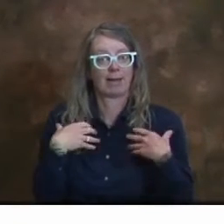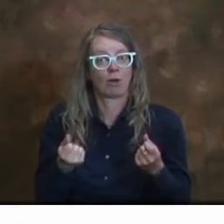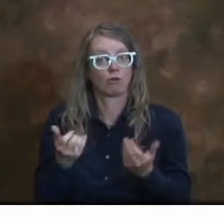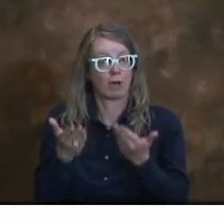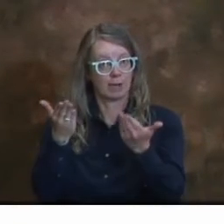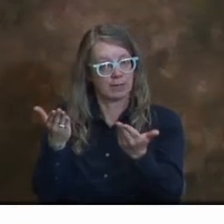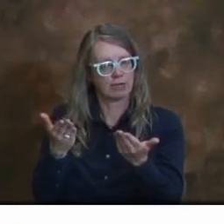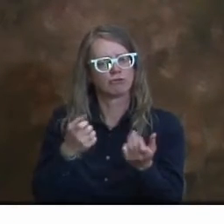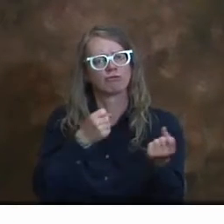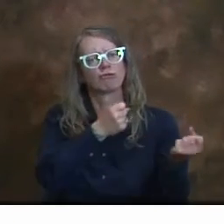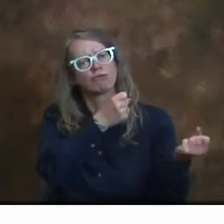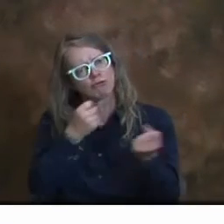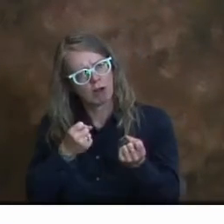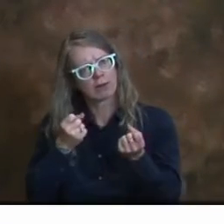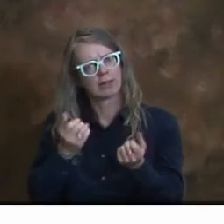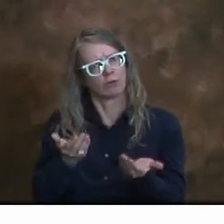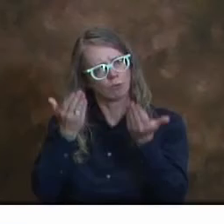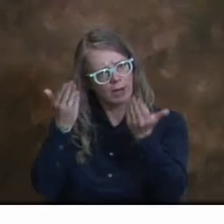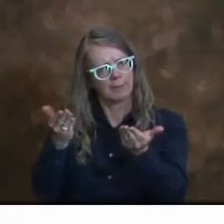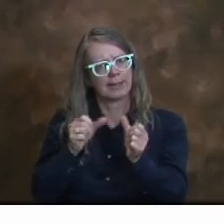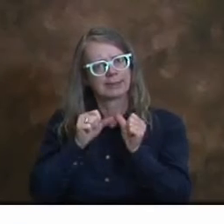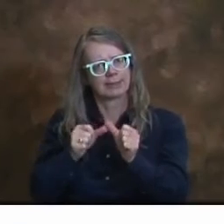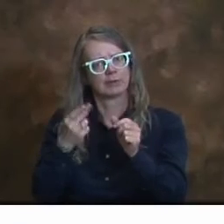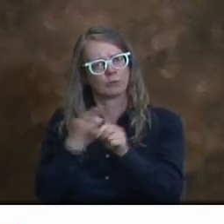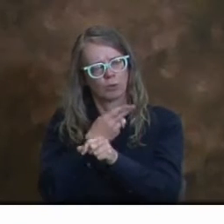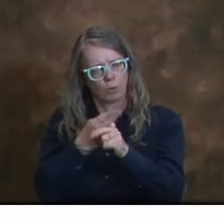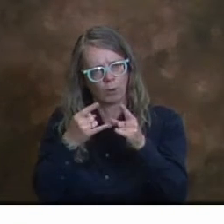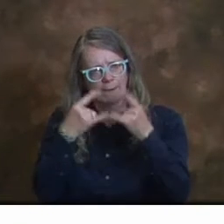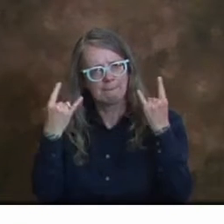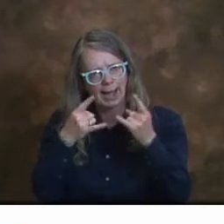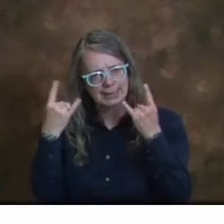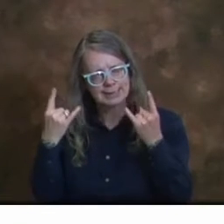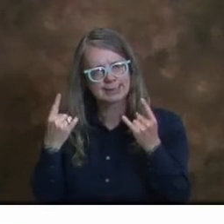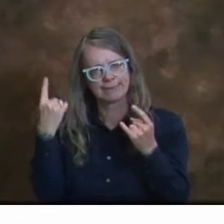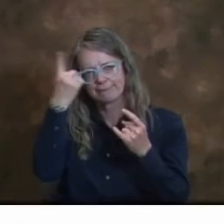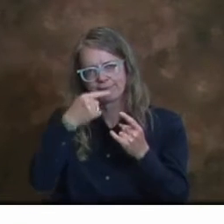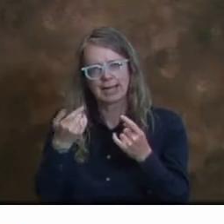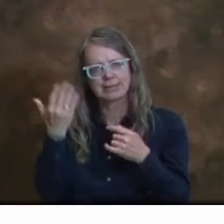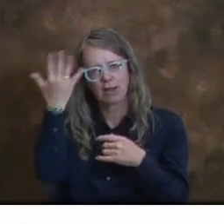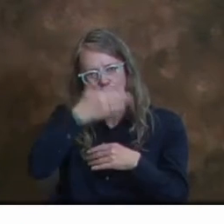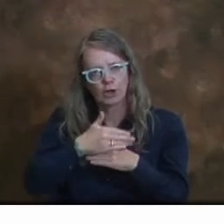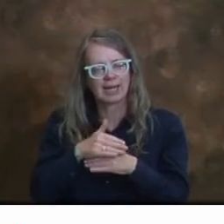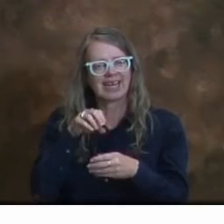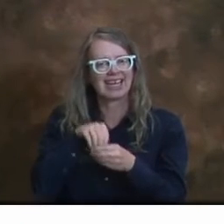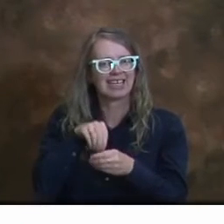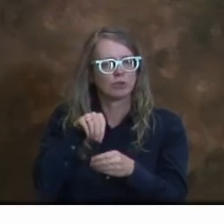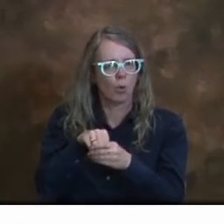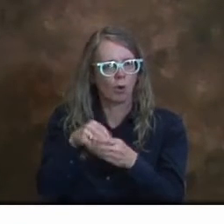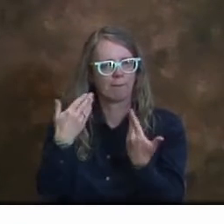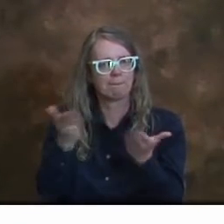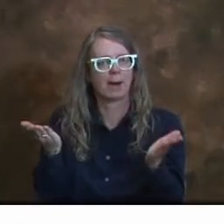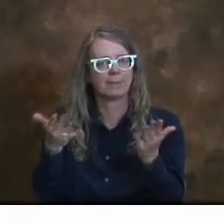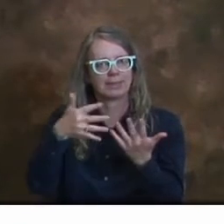que las personas sigan utilizando mascarillas en lugares en el interior.